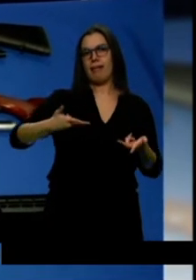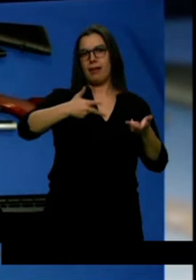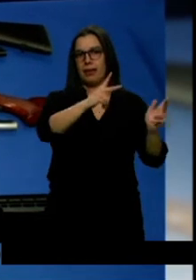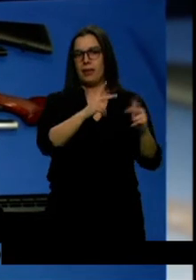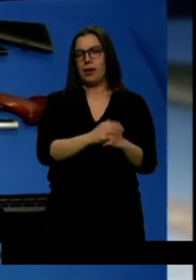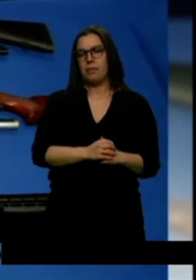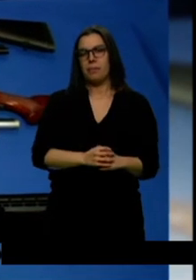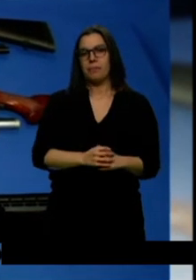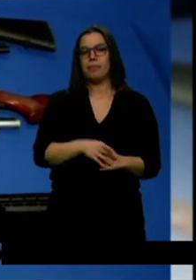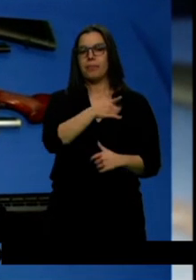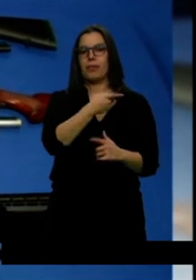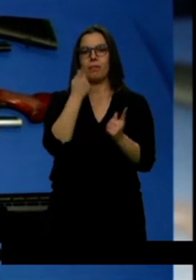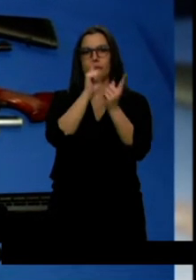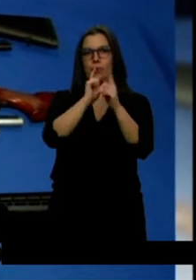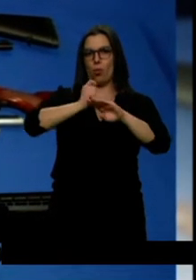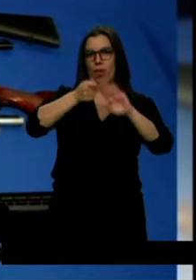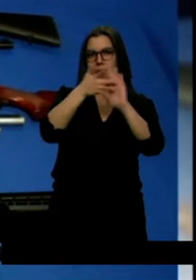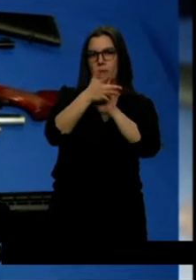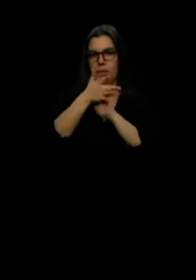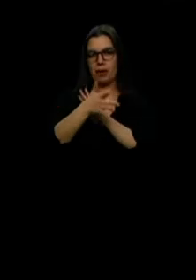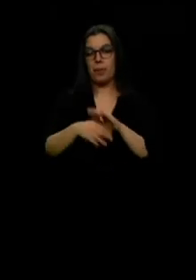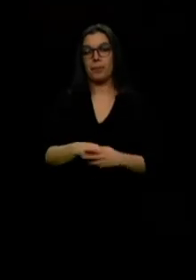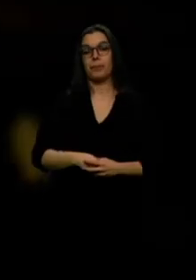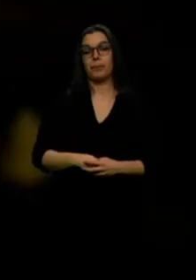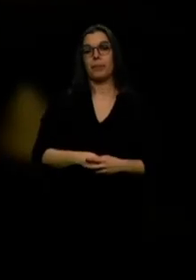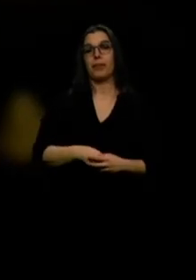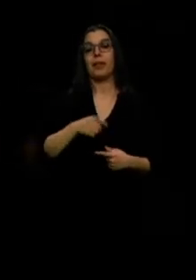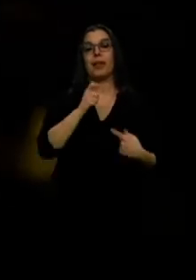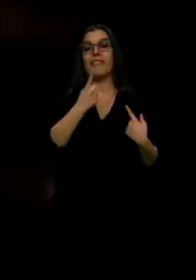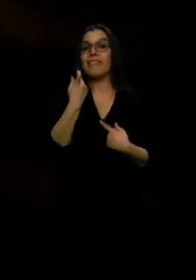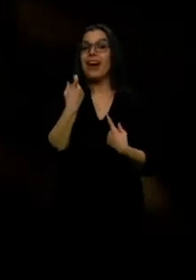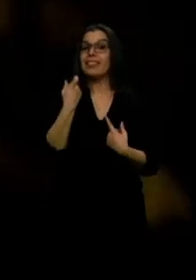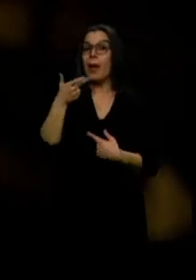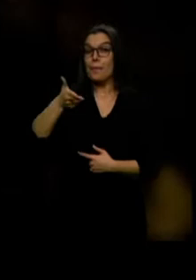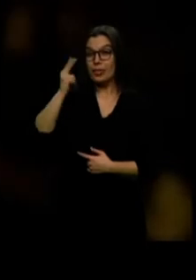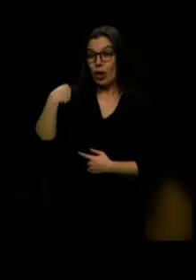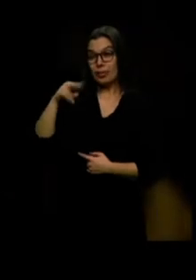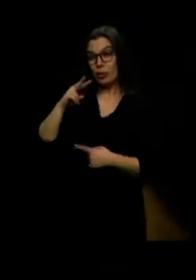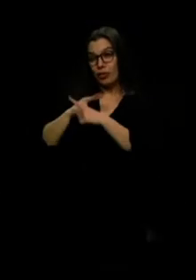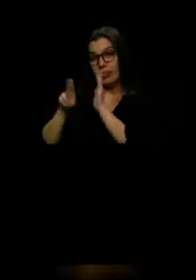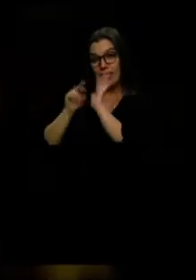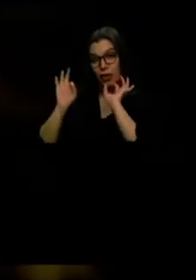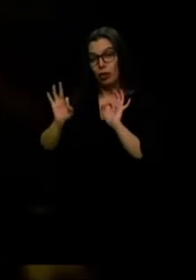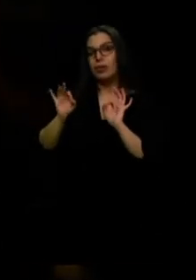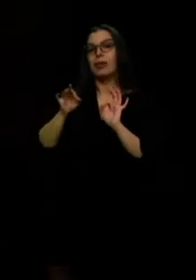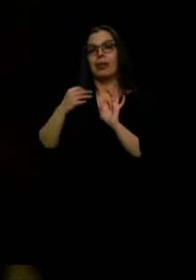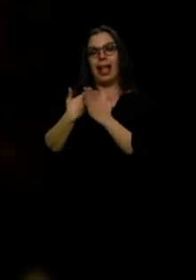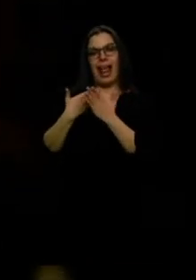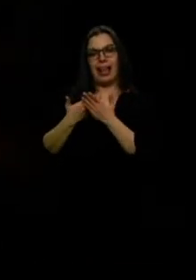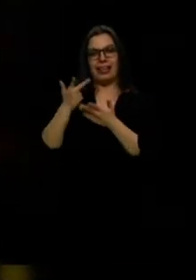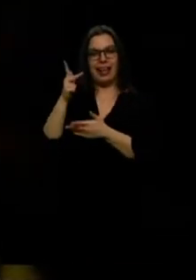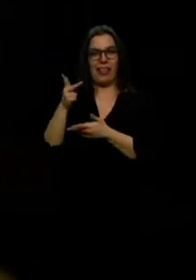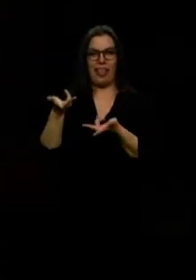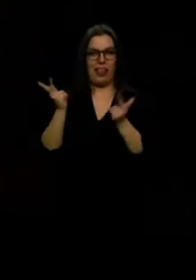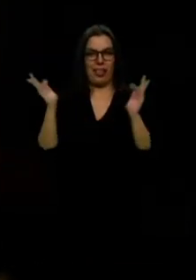declaración ante el juez. En ese arsenal no está la pistola con la que disparó al aire y para la que no tiene licencia. Por eso ha quedado en libertad con